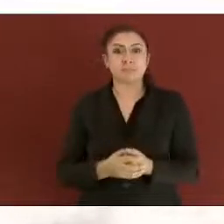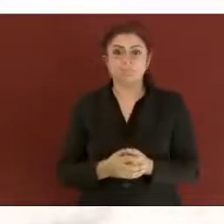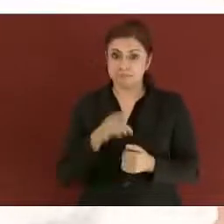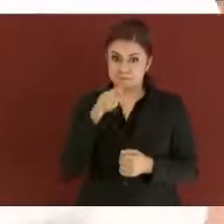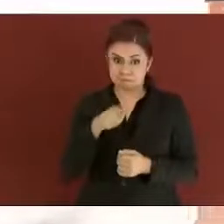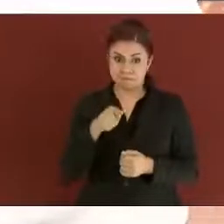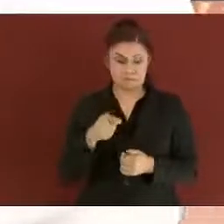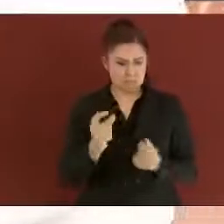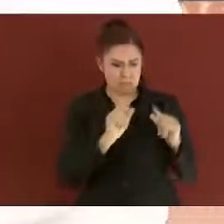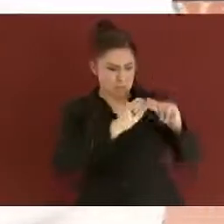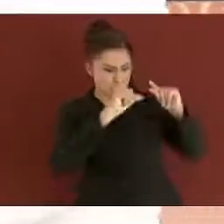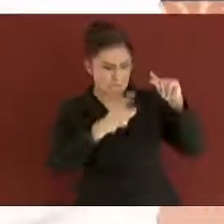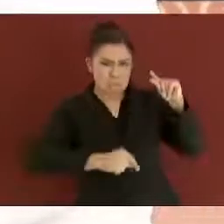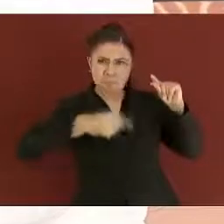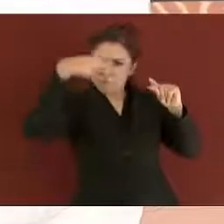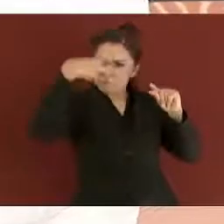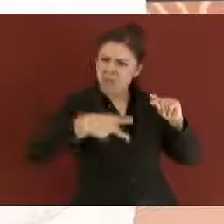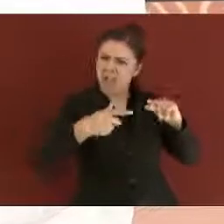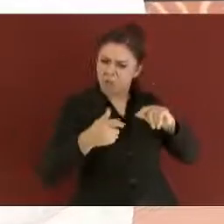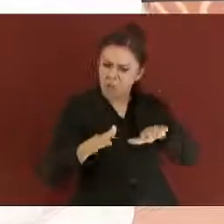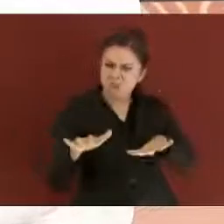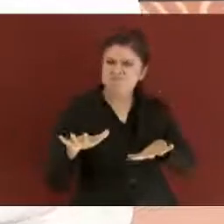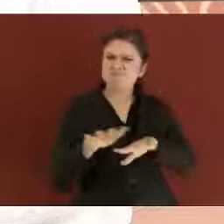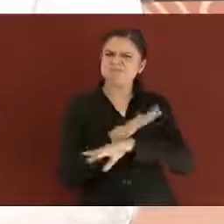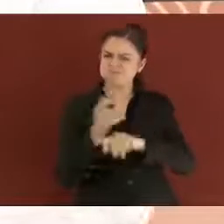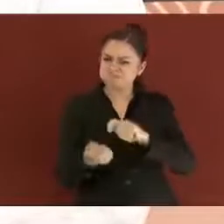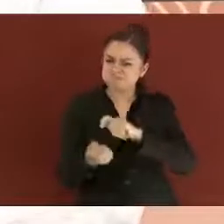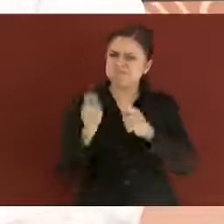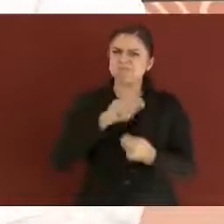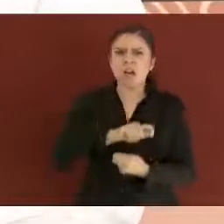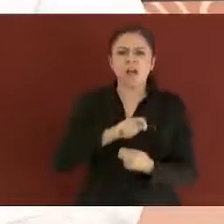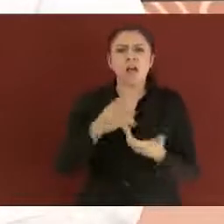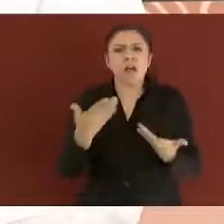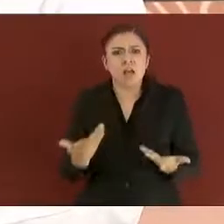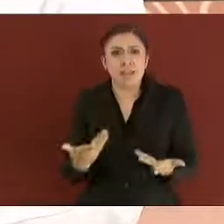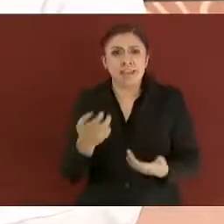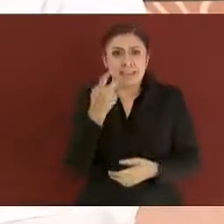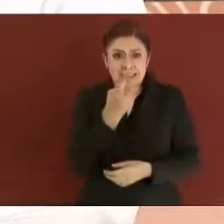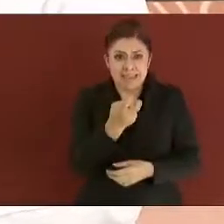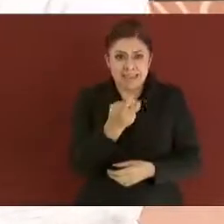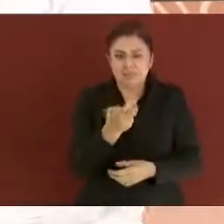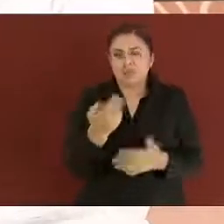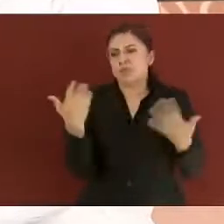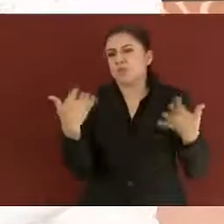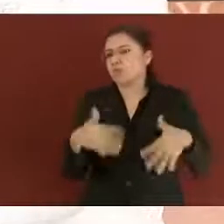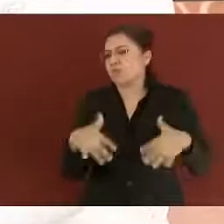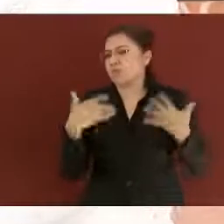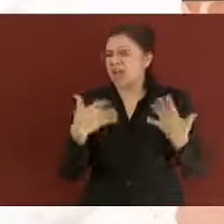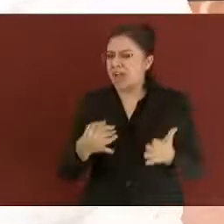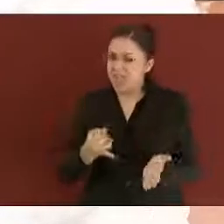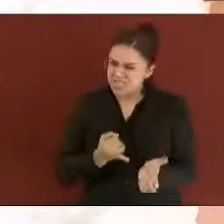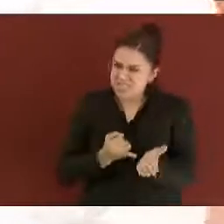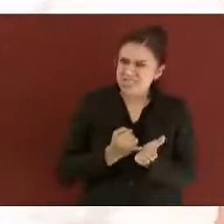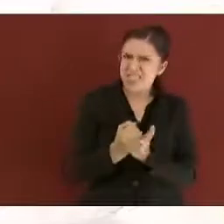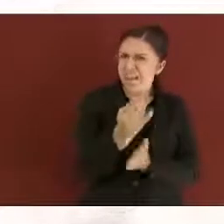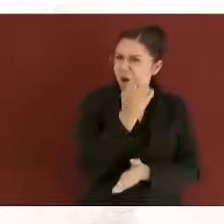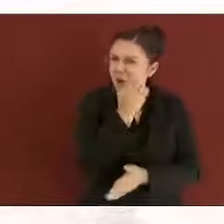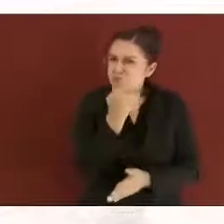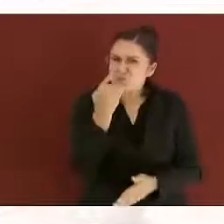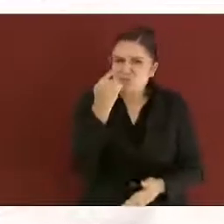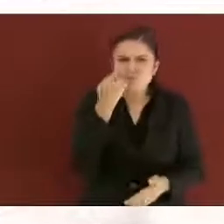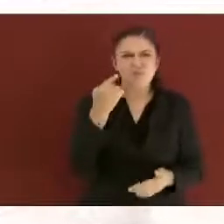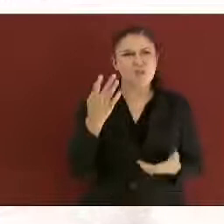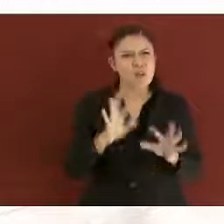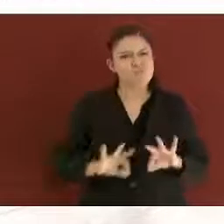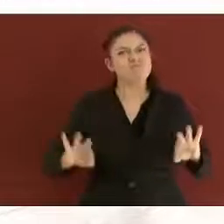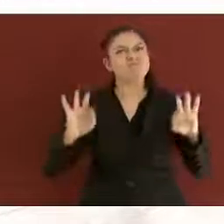a la persona, al centro de todas las decisiones, lo que esta carretera significa en la vida de las personas es